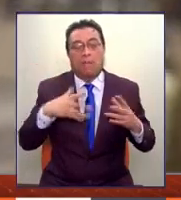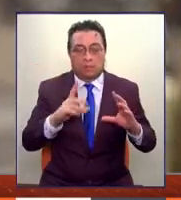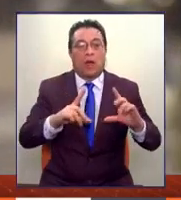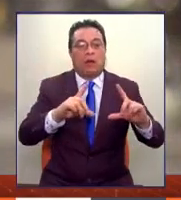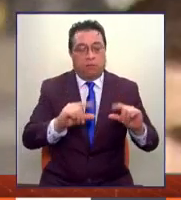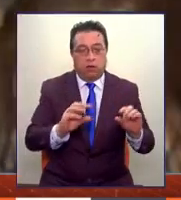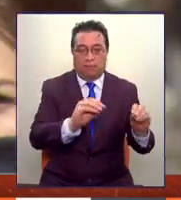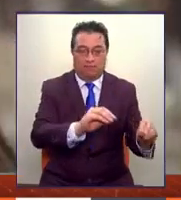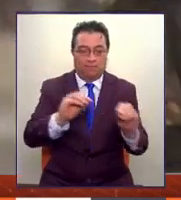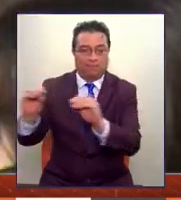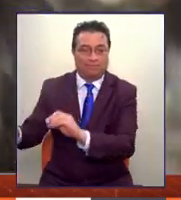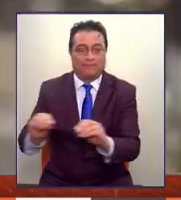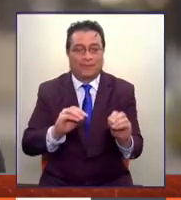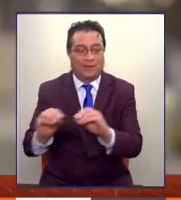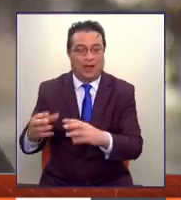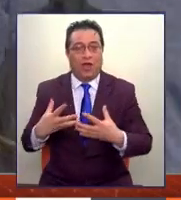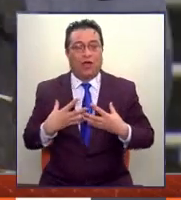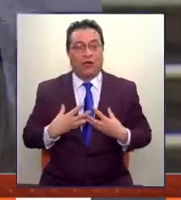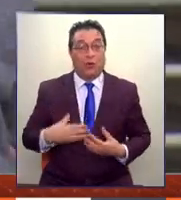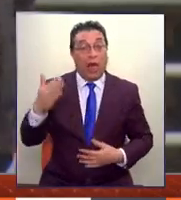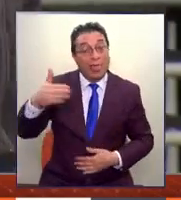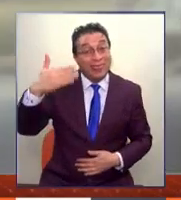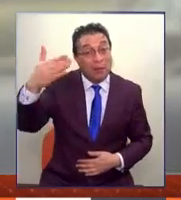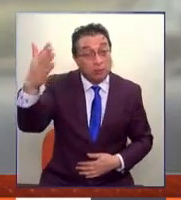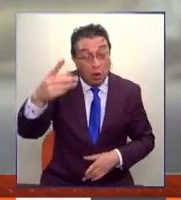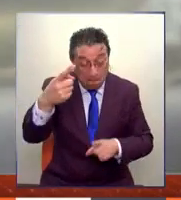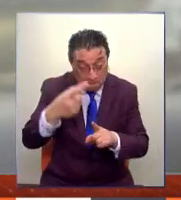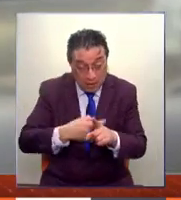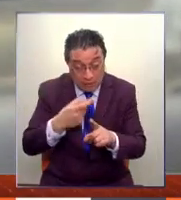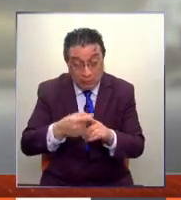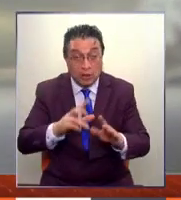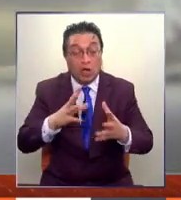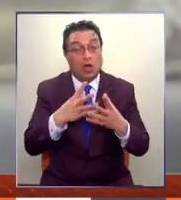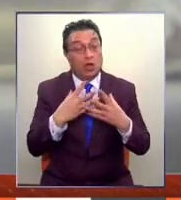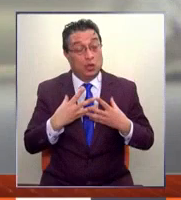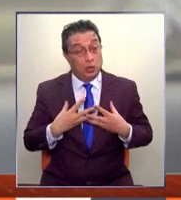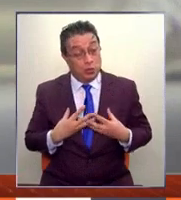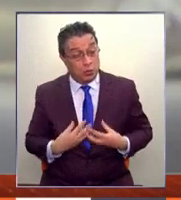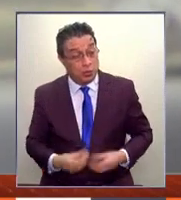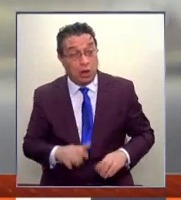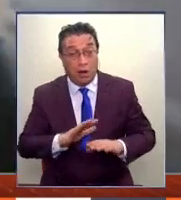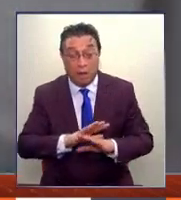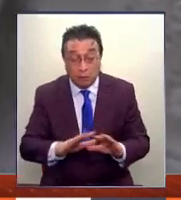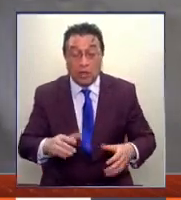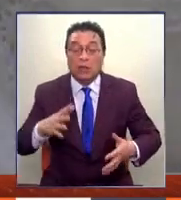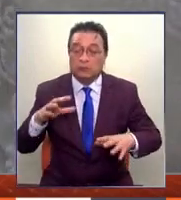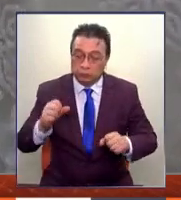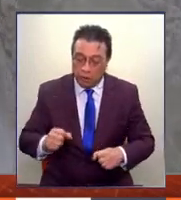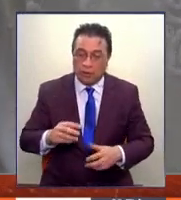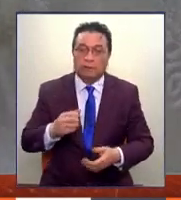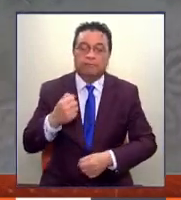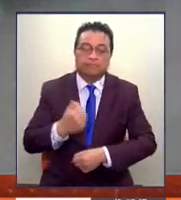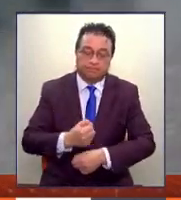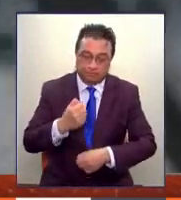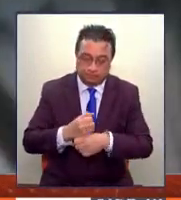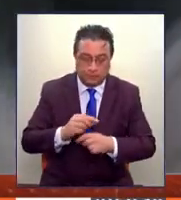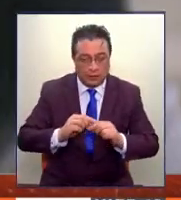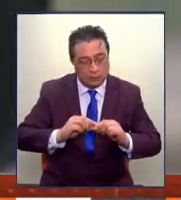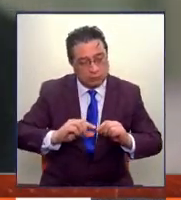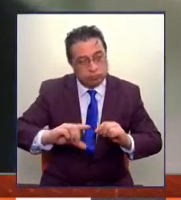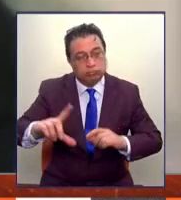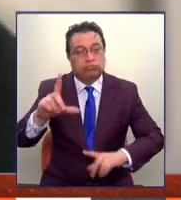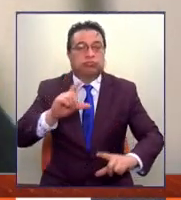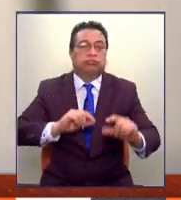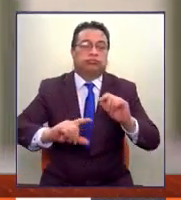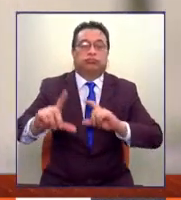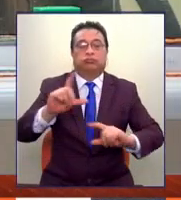esperando que en algunos meses más, y todos lo esperamos y estamos trabajando con fuerza para ello, podamos levantarnos y las fuentes de ingresos permanentes se vayan